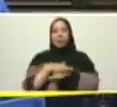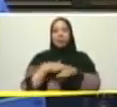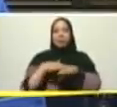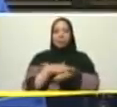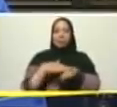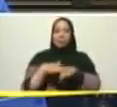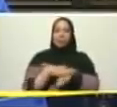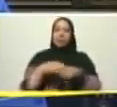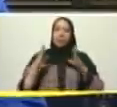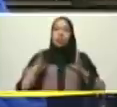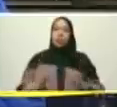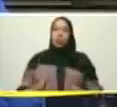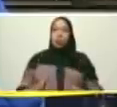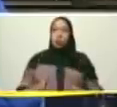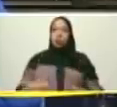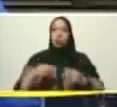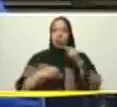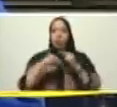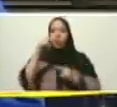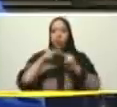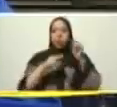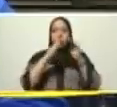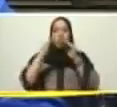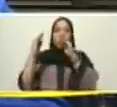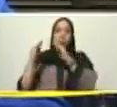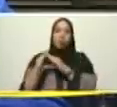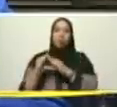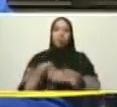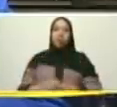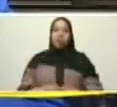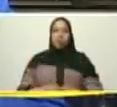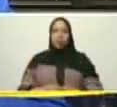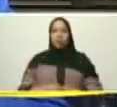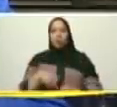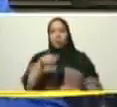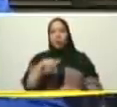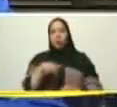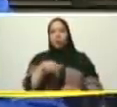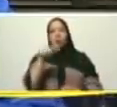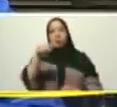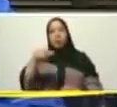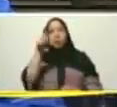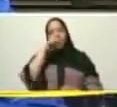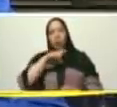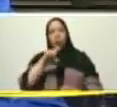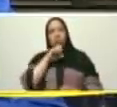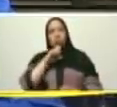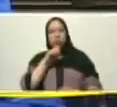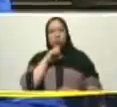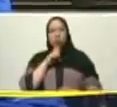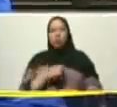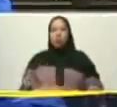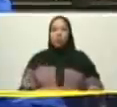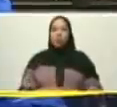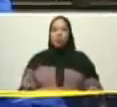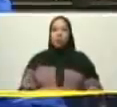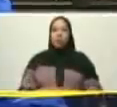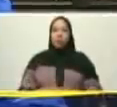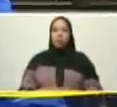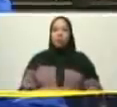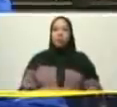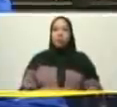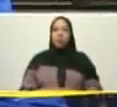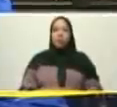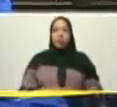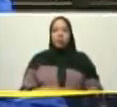venezuela fundada por nuestro comandante Chávez por el camino de Chávez es que alguien lo duda que estamos por el camino de Chávez